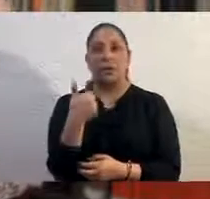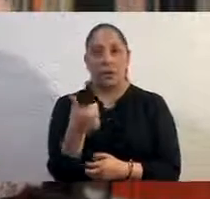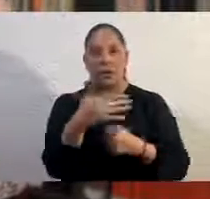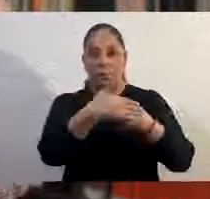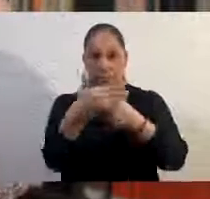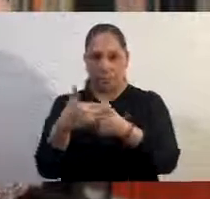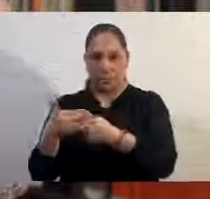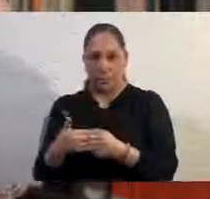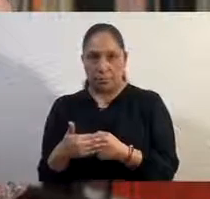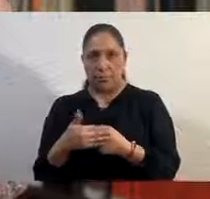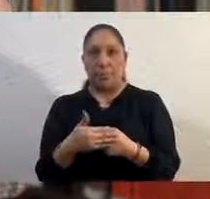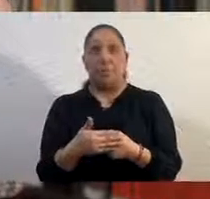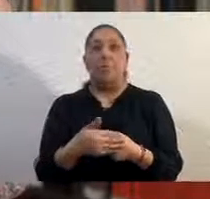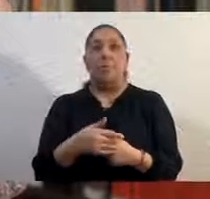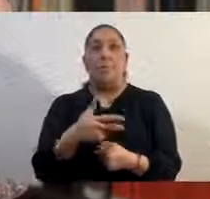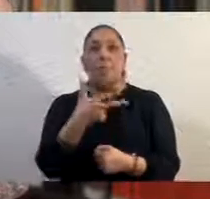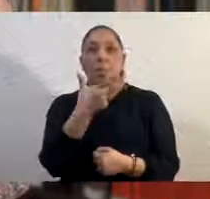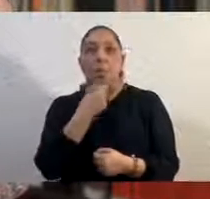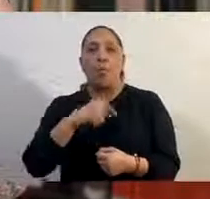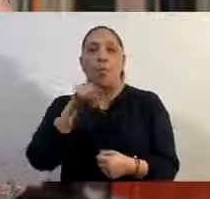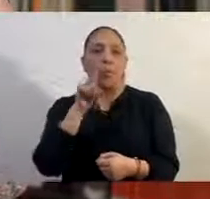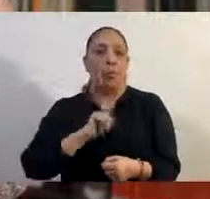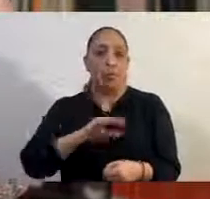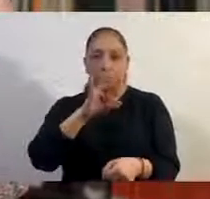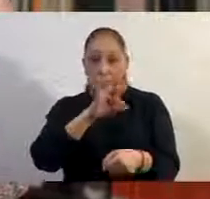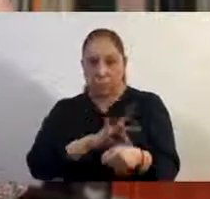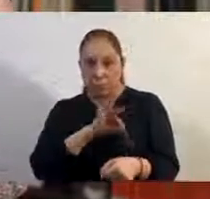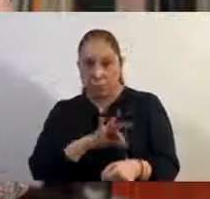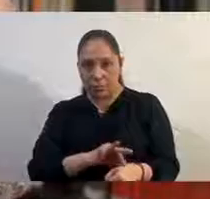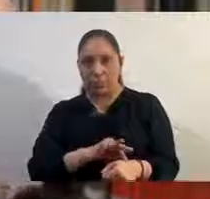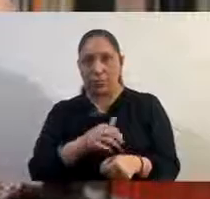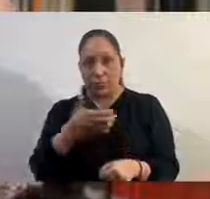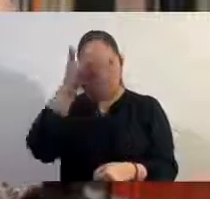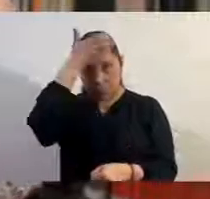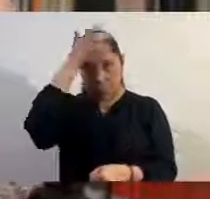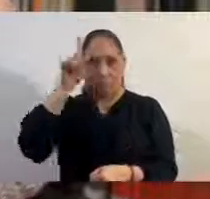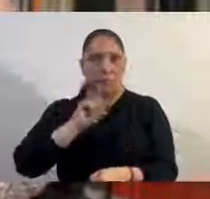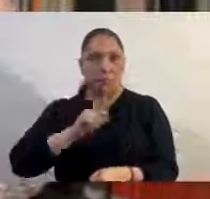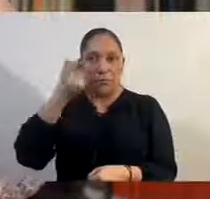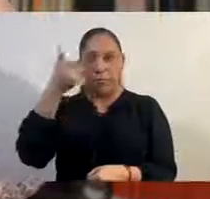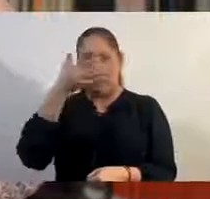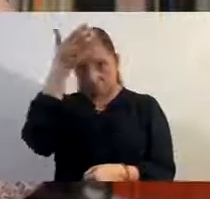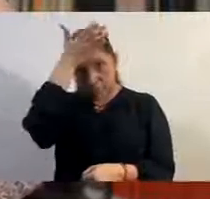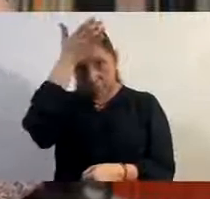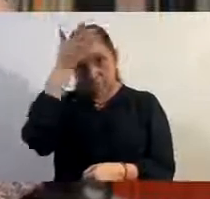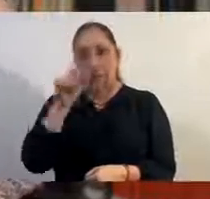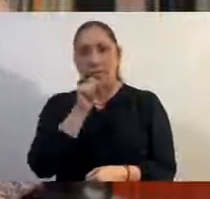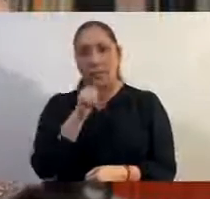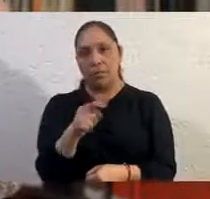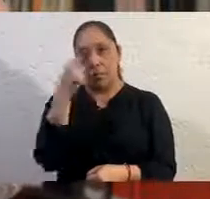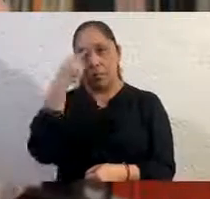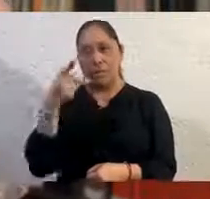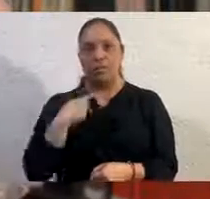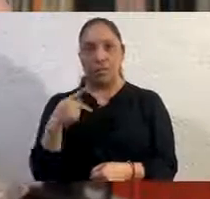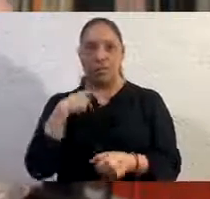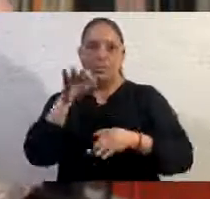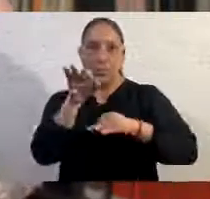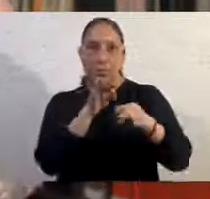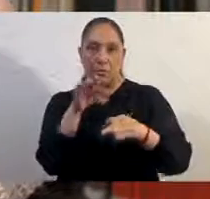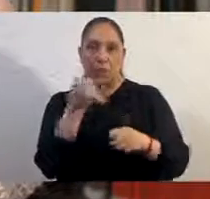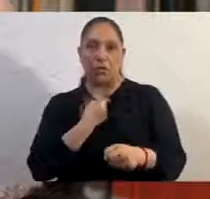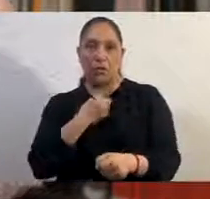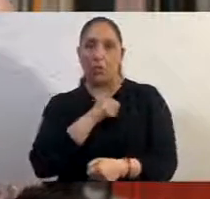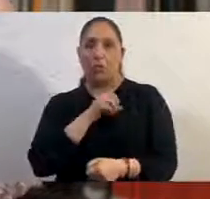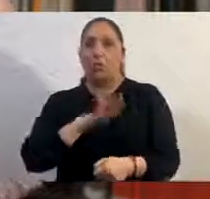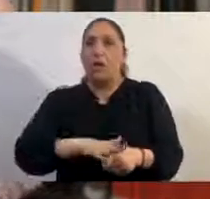enfermeras y enfermeros, y en general a los trabajadores de la salud, nuestro mayor reconocimiento. A toda la ciudadanía.